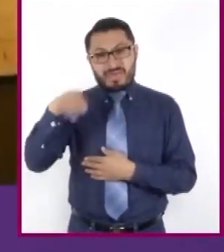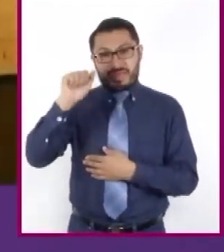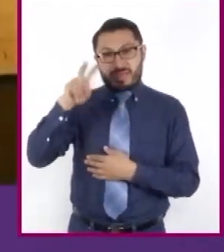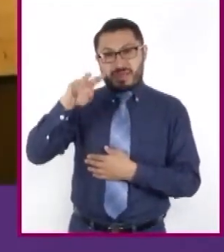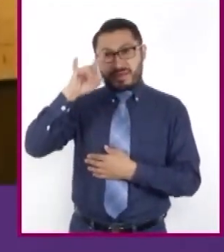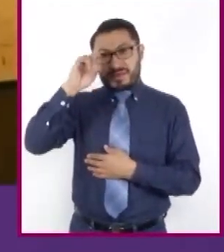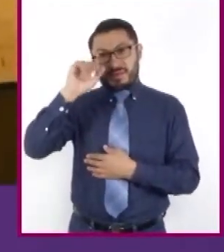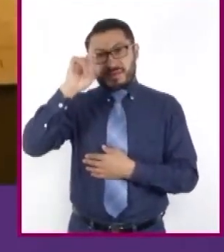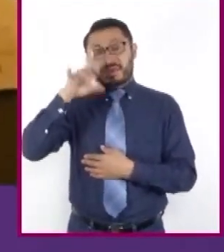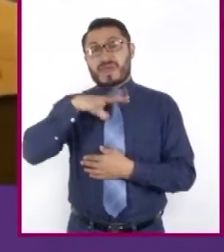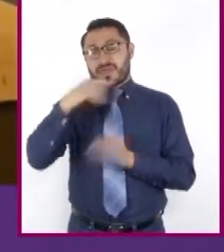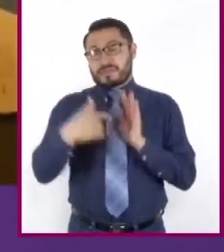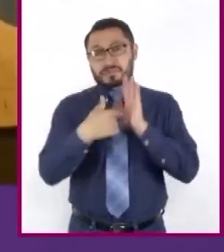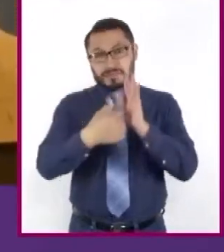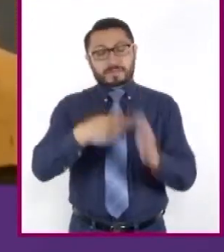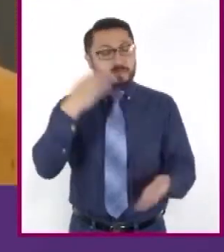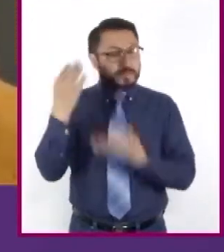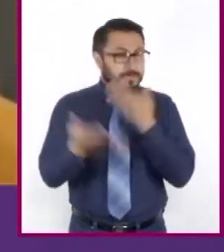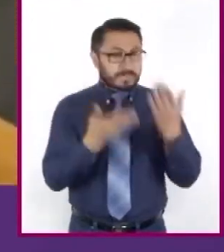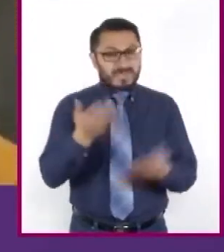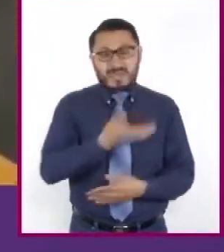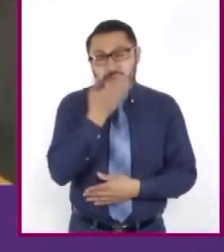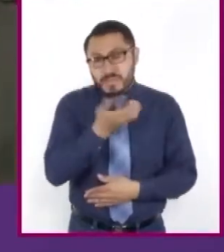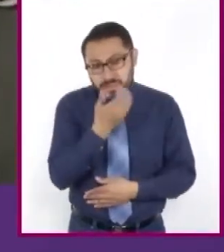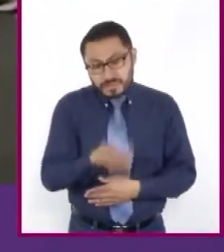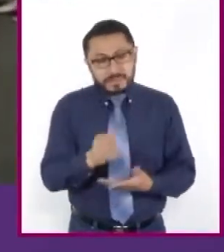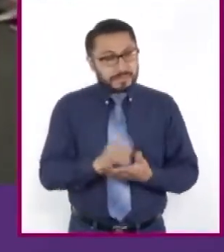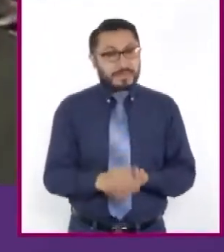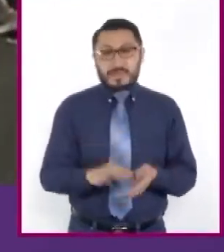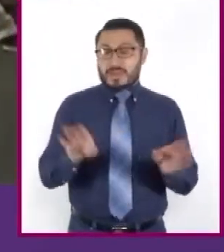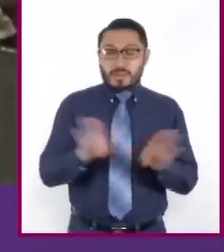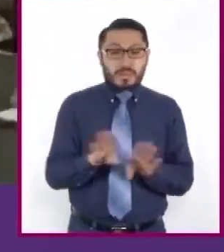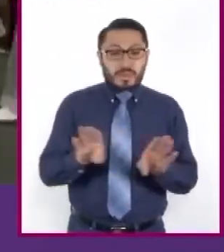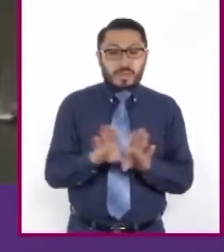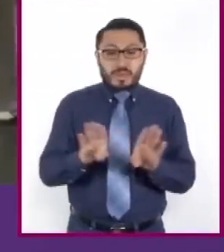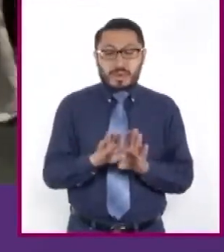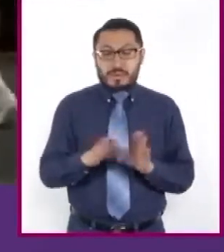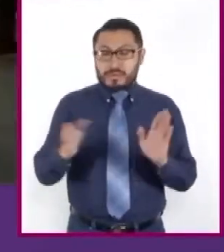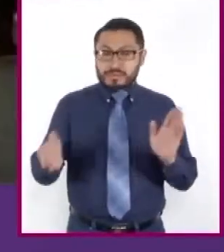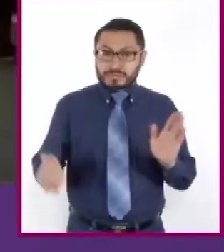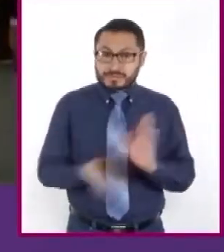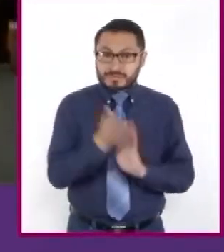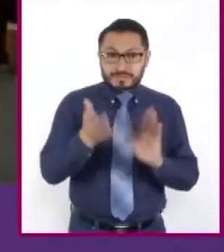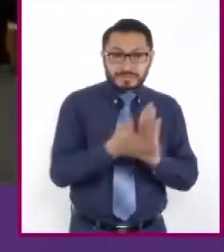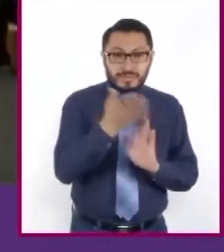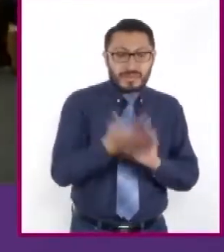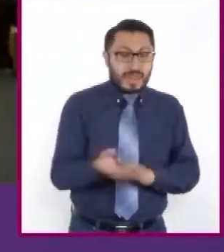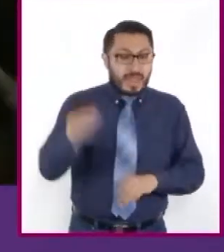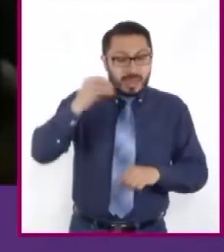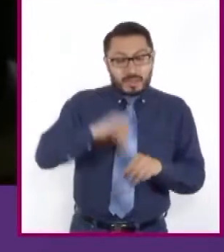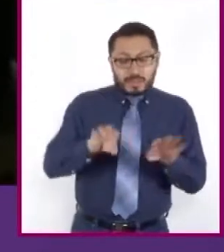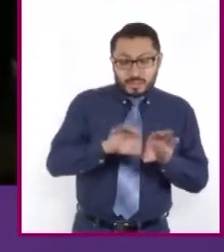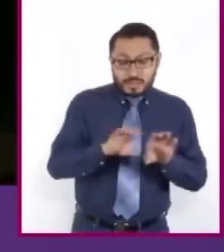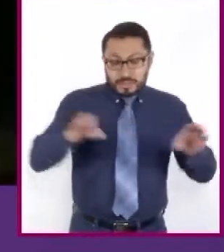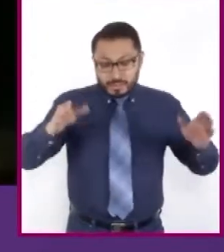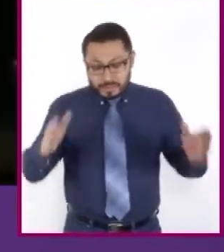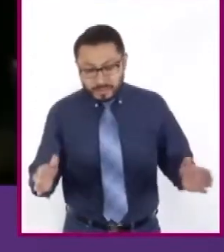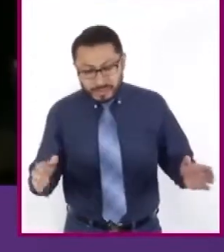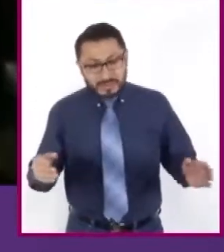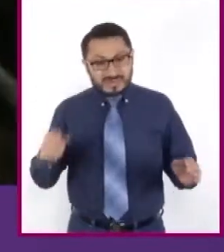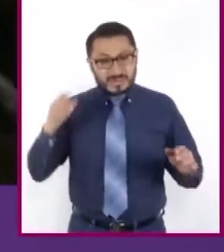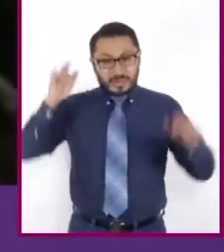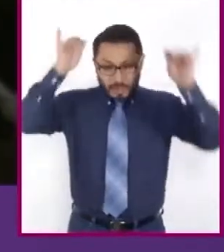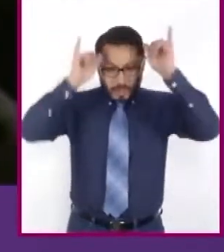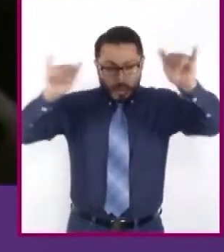un fandango tradicional, en Tlacotalpan, tal y como se va construyendo desde poner la tarima, cuando llegan con el torito,